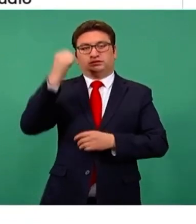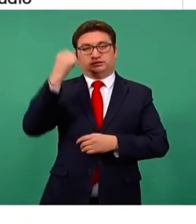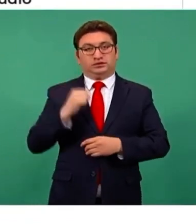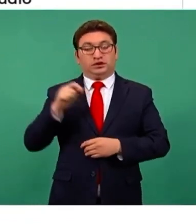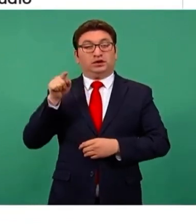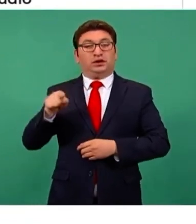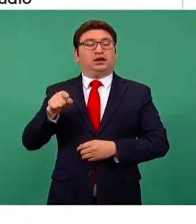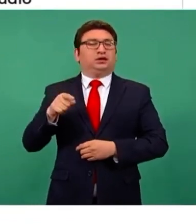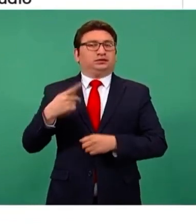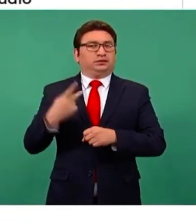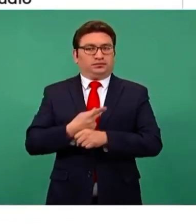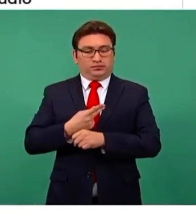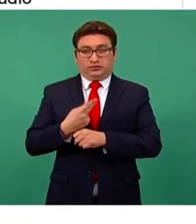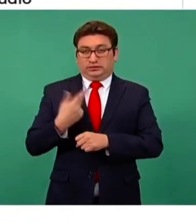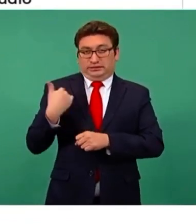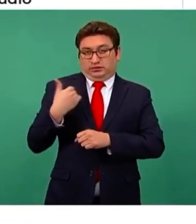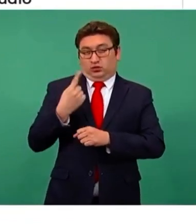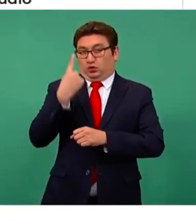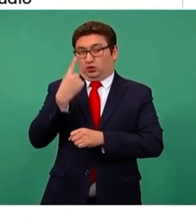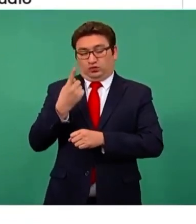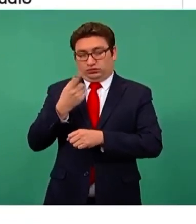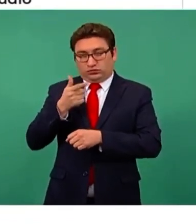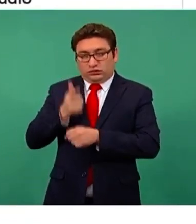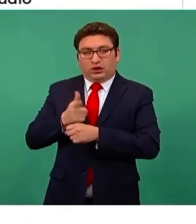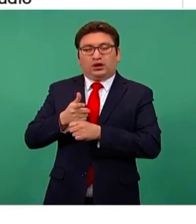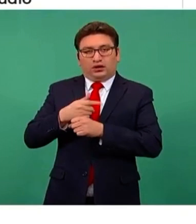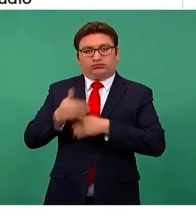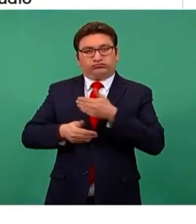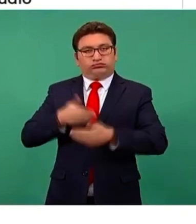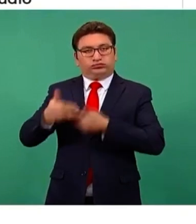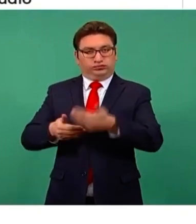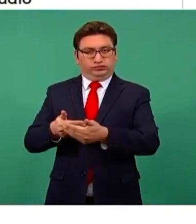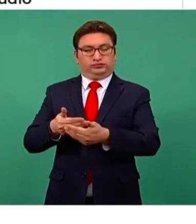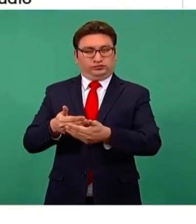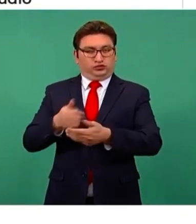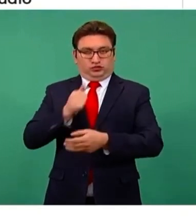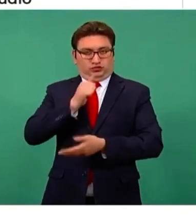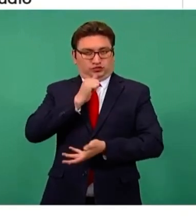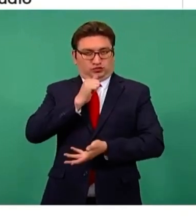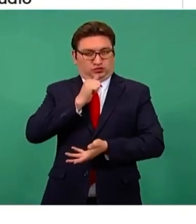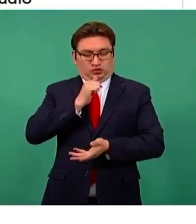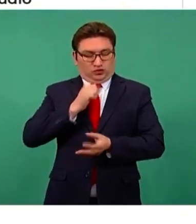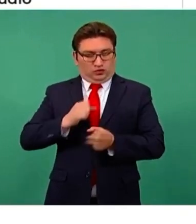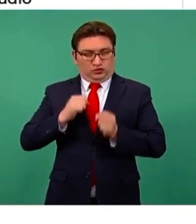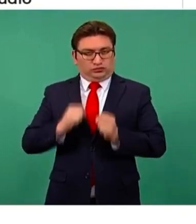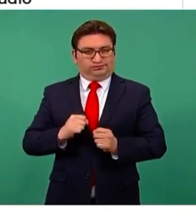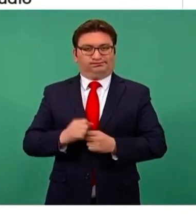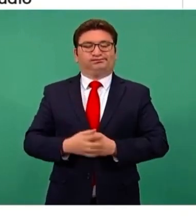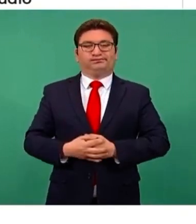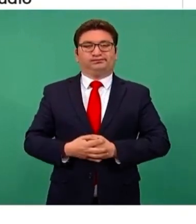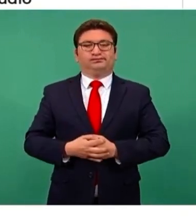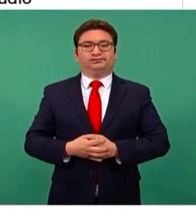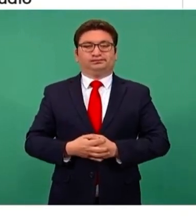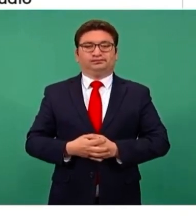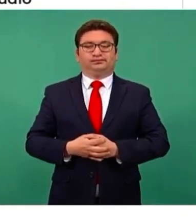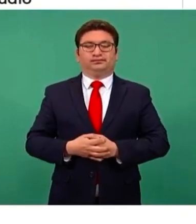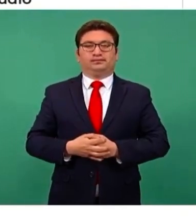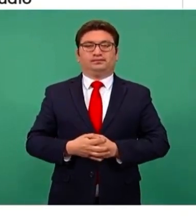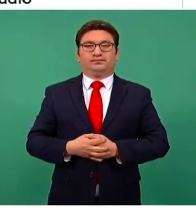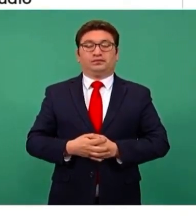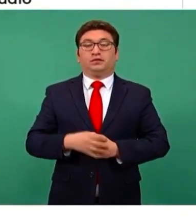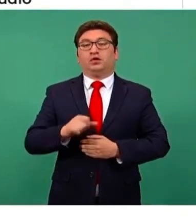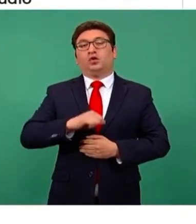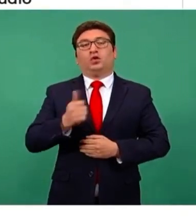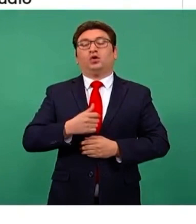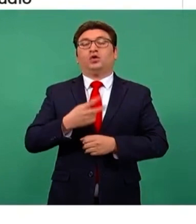apenas está con una sola muestra que está en procesamiento, no hay todavía una conclusión definitiva. Lo segundo que vale la pena